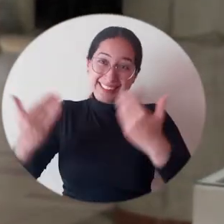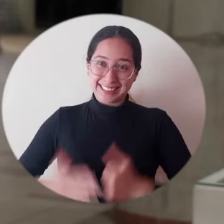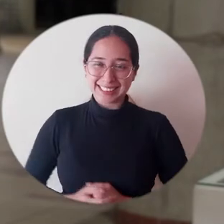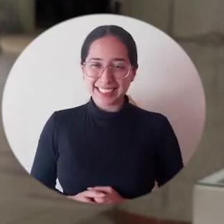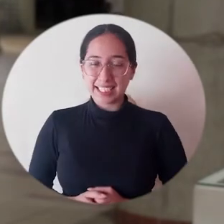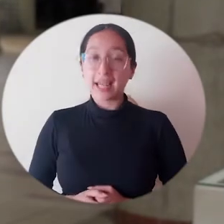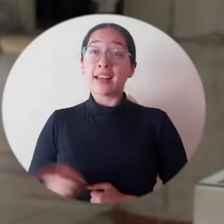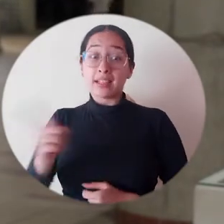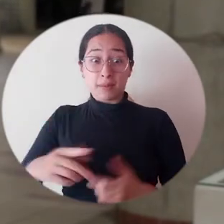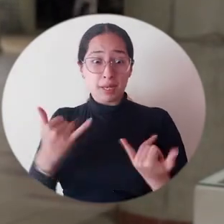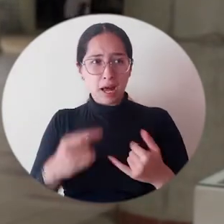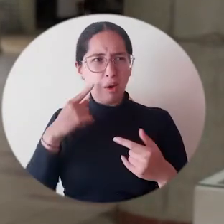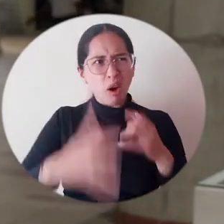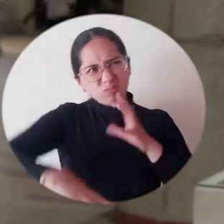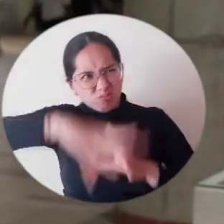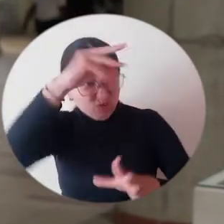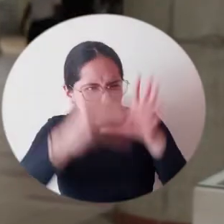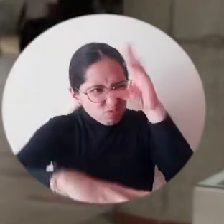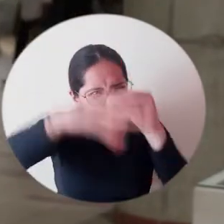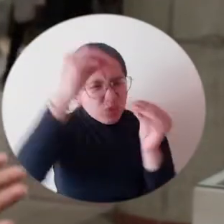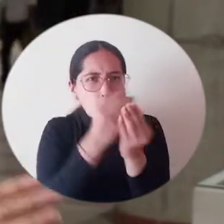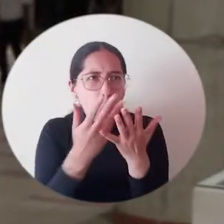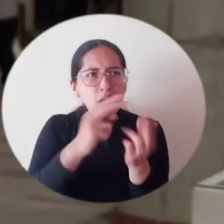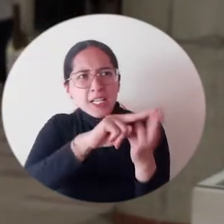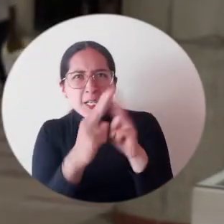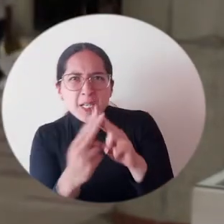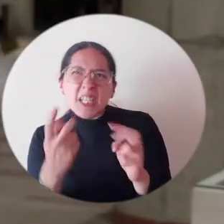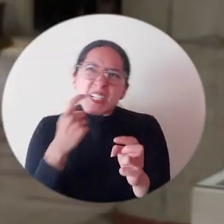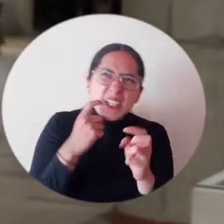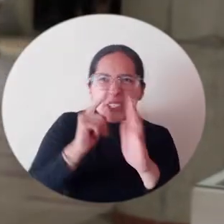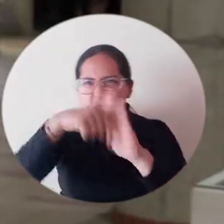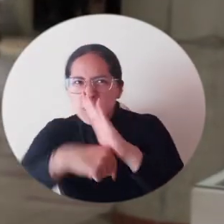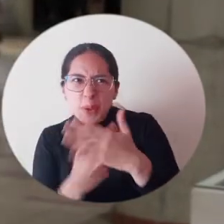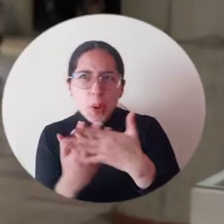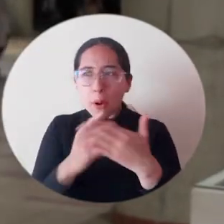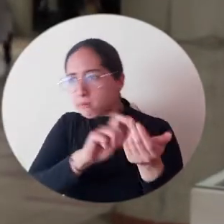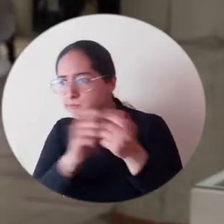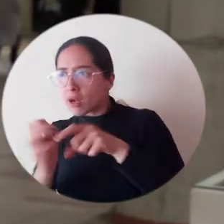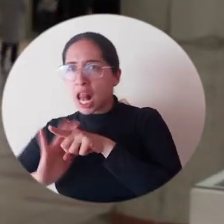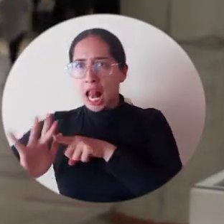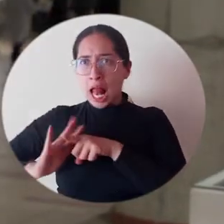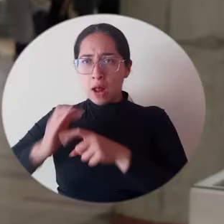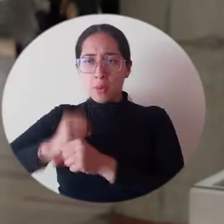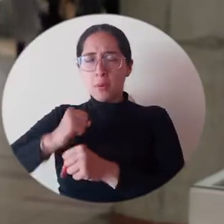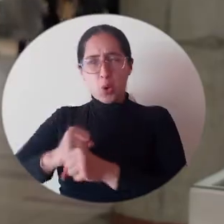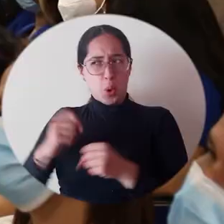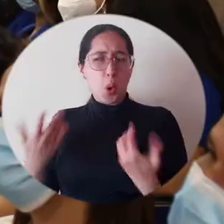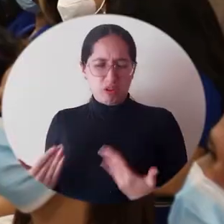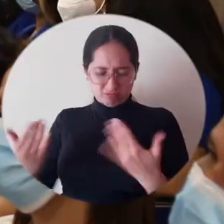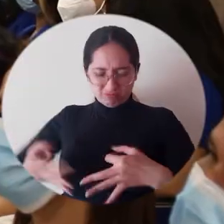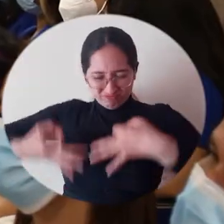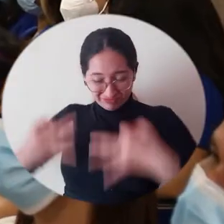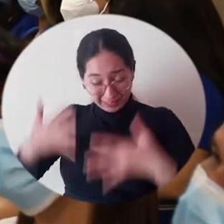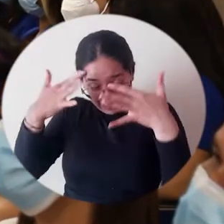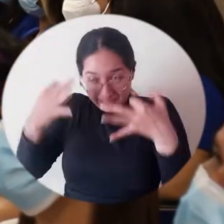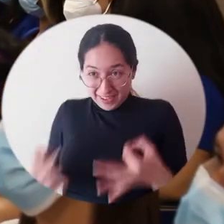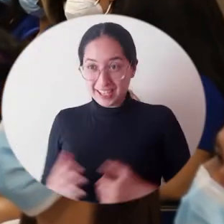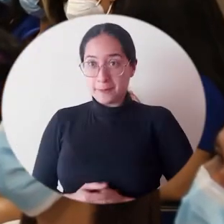vamos a dar en nuestras vidas, en donde vamos a poner en práctica todos esos conocimientos que obtuvimos durante todo nuestro proceso académico.